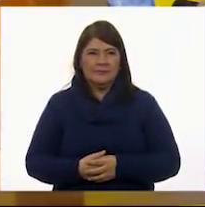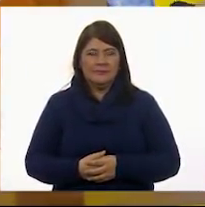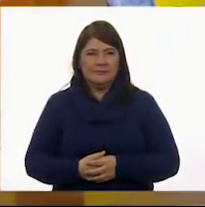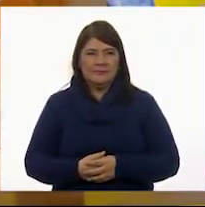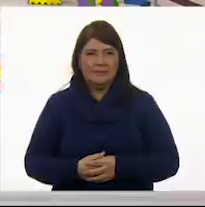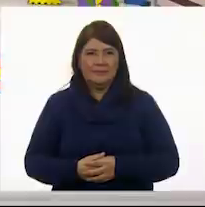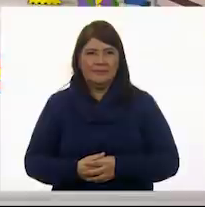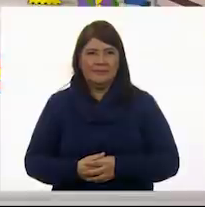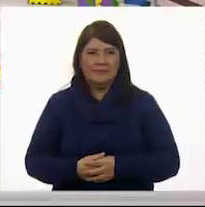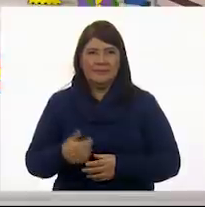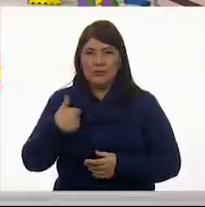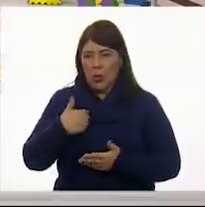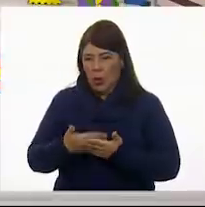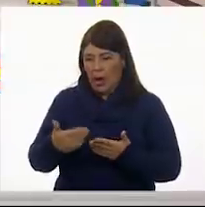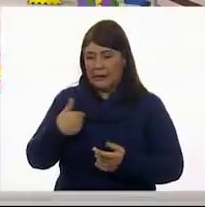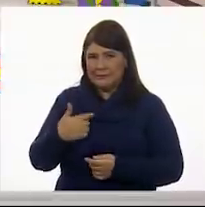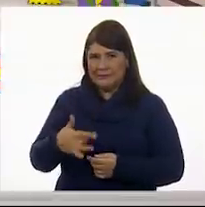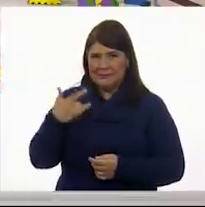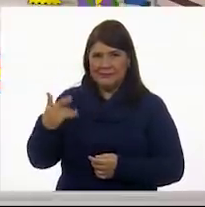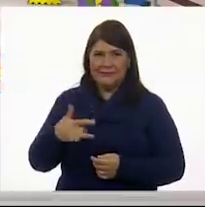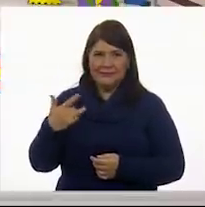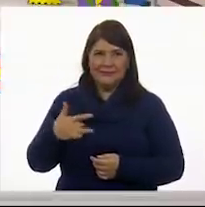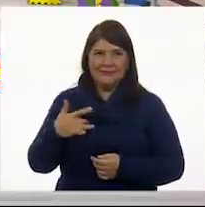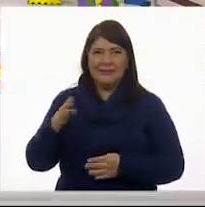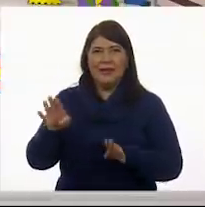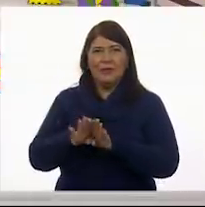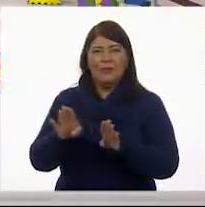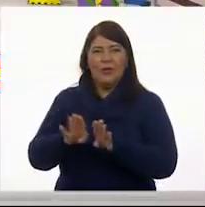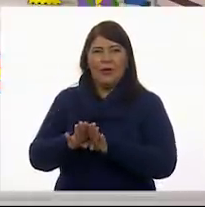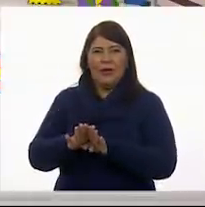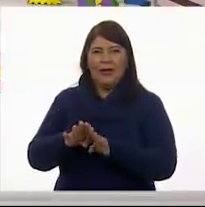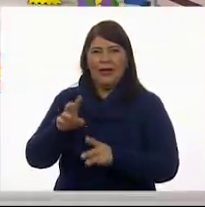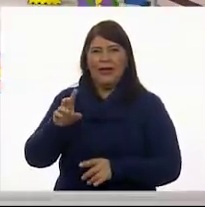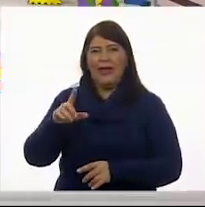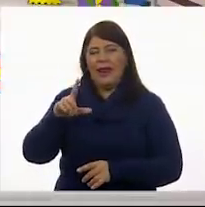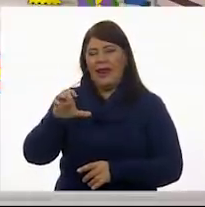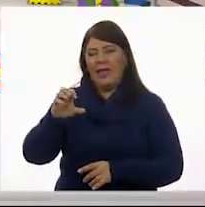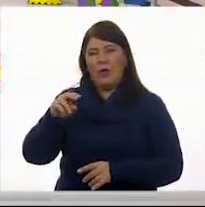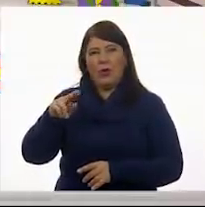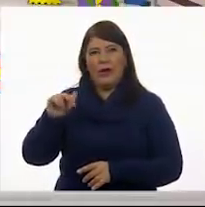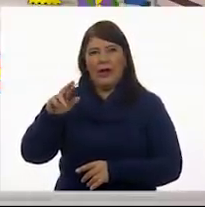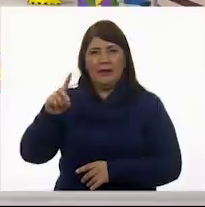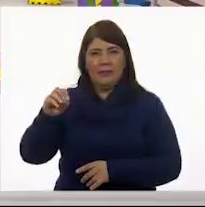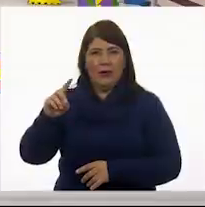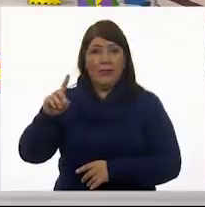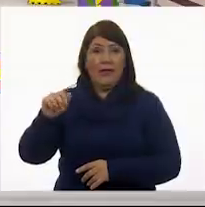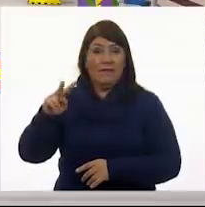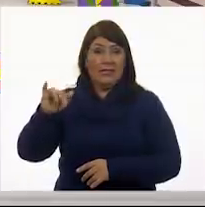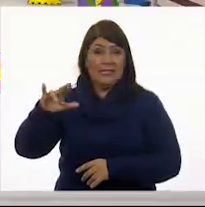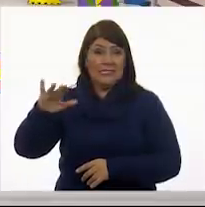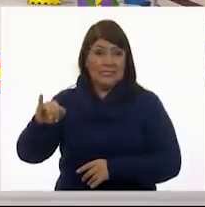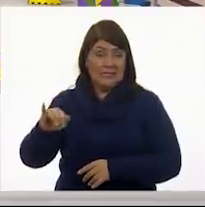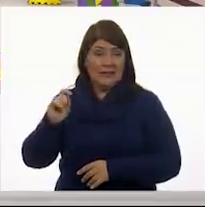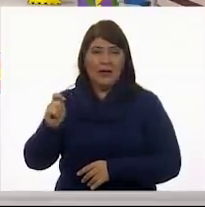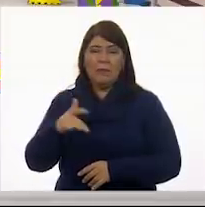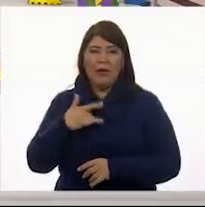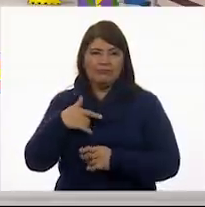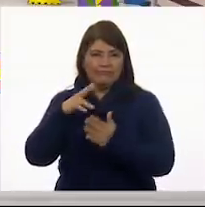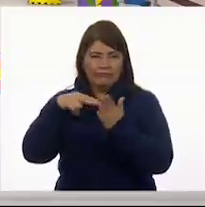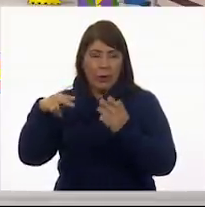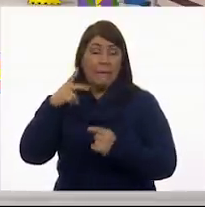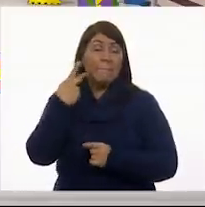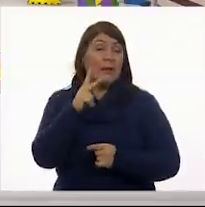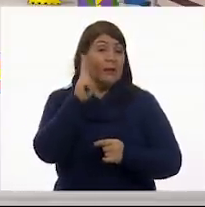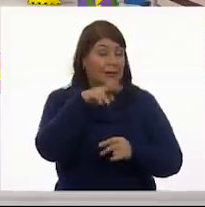Ahora sí me siento como Leonardo da Vinci. ¿Cómo Leonardo? Así, con esta brocha. Es importante que en casa